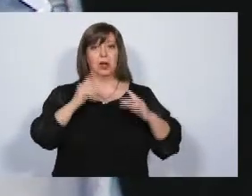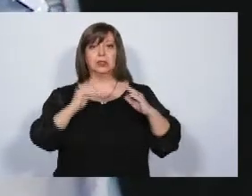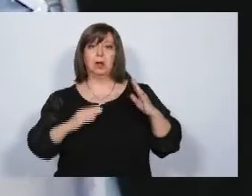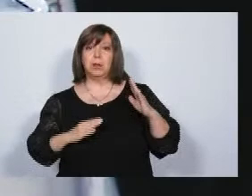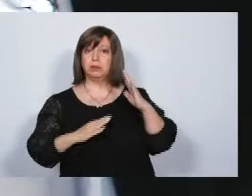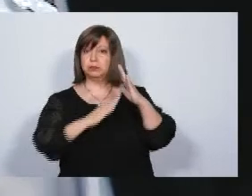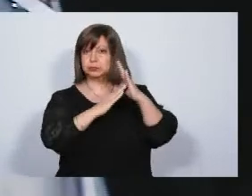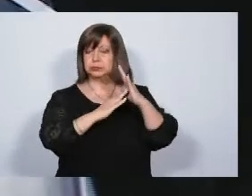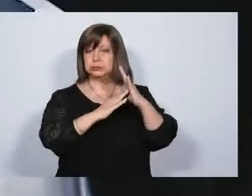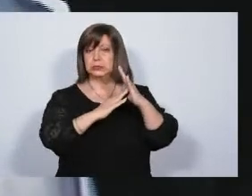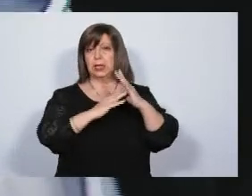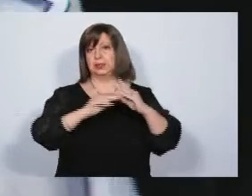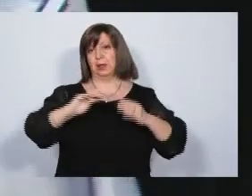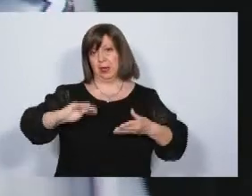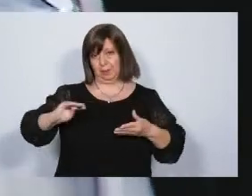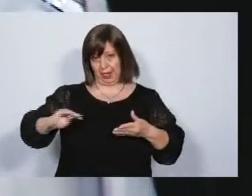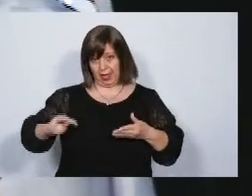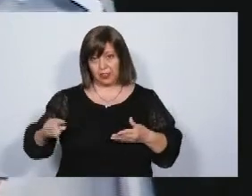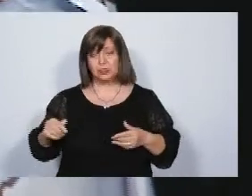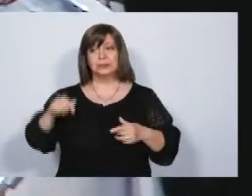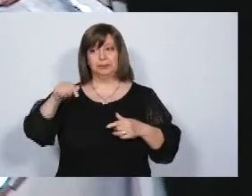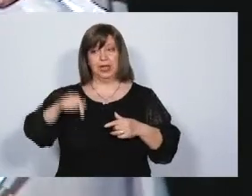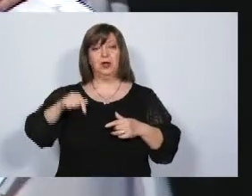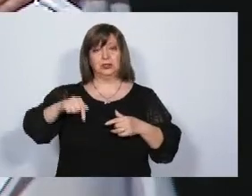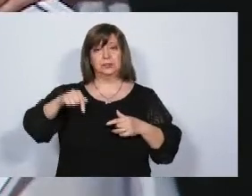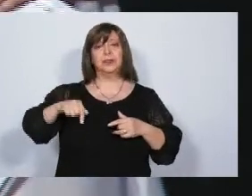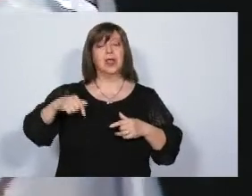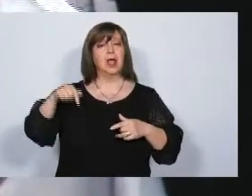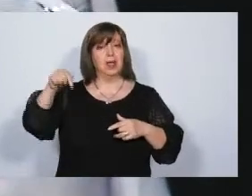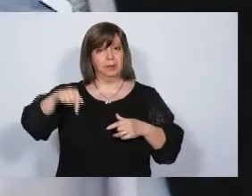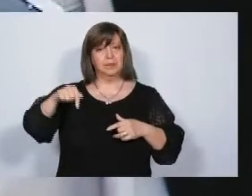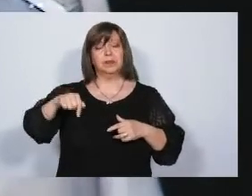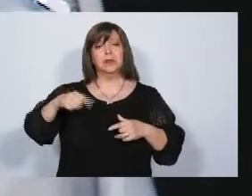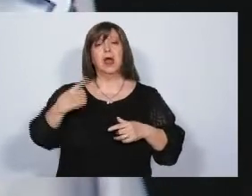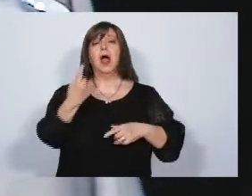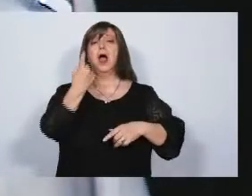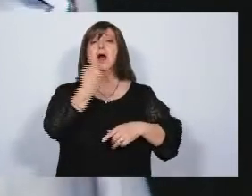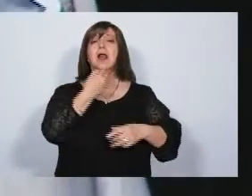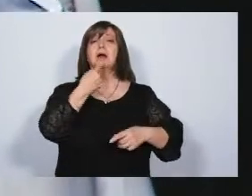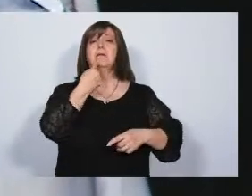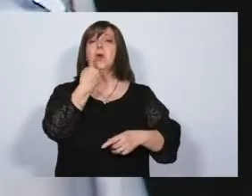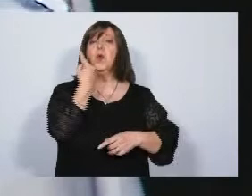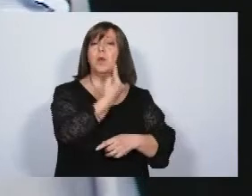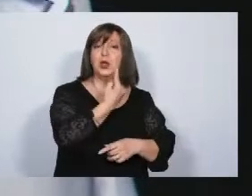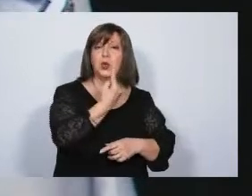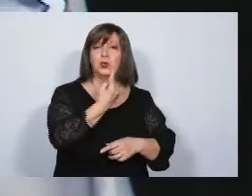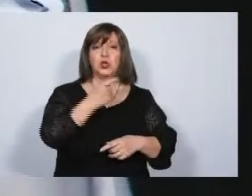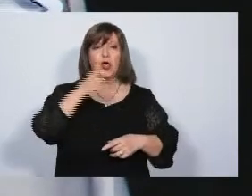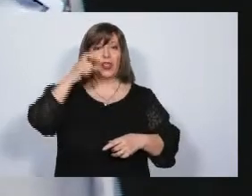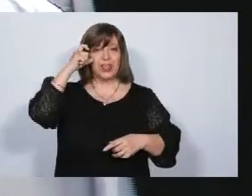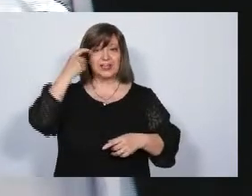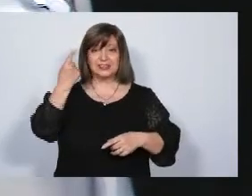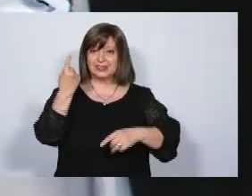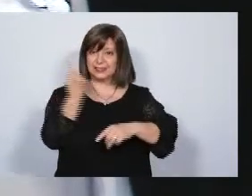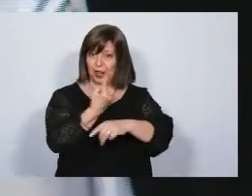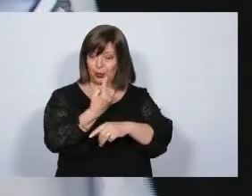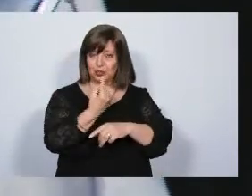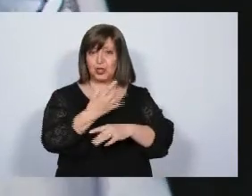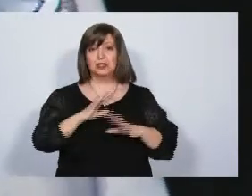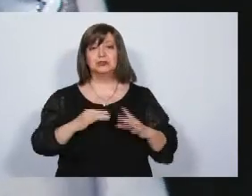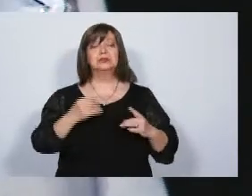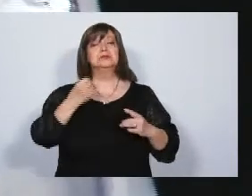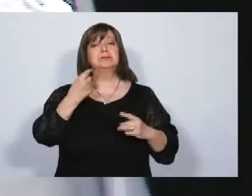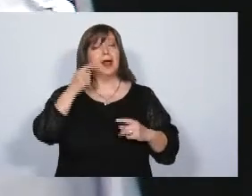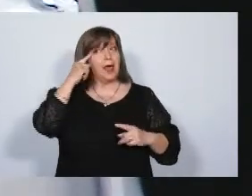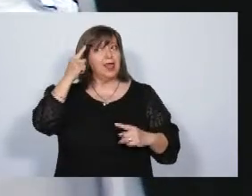y no jerárquico. A partir de este momento, candidatos, tienen un minuto 10 segundos para exponer las